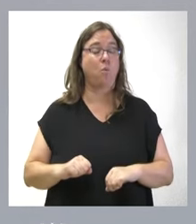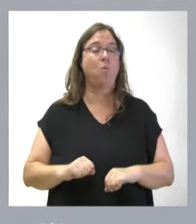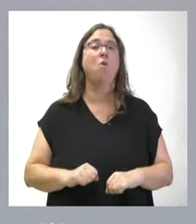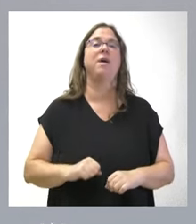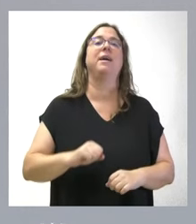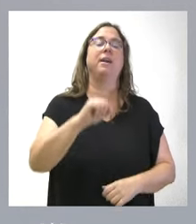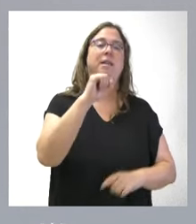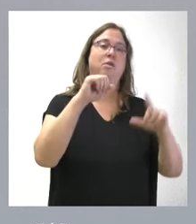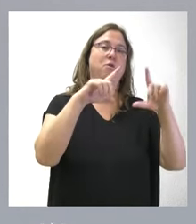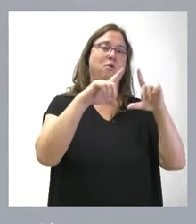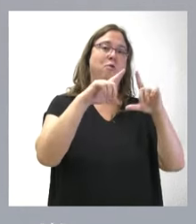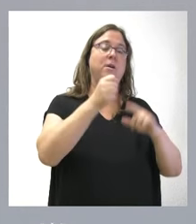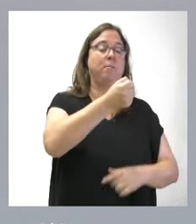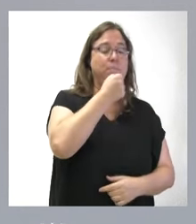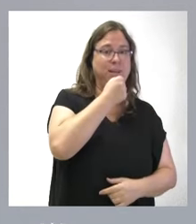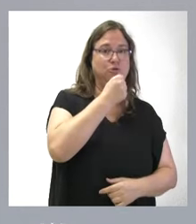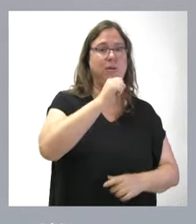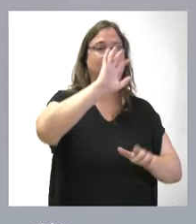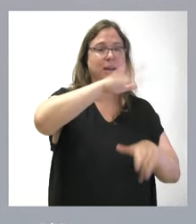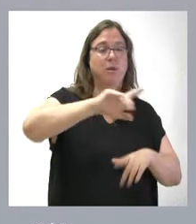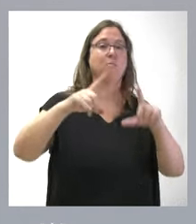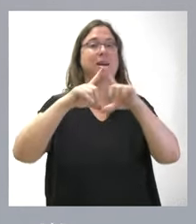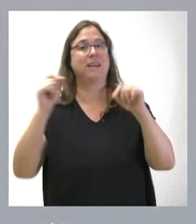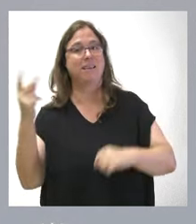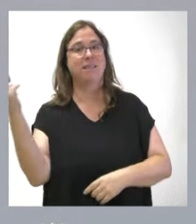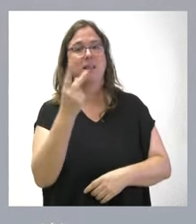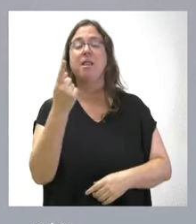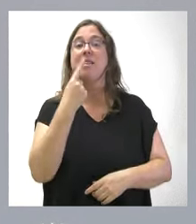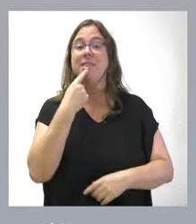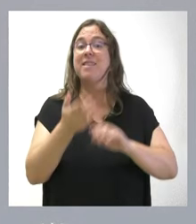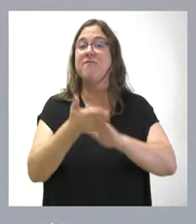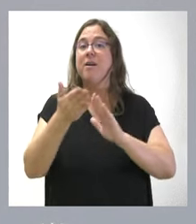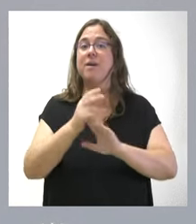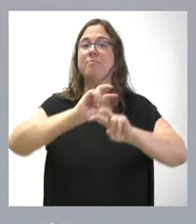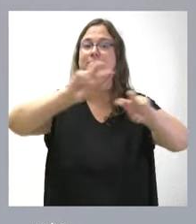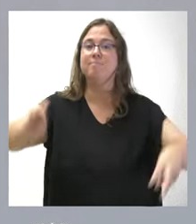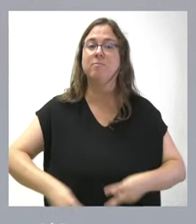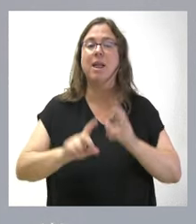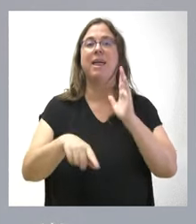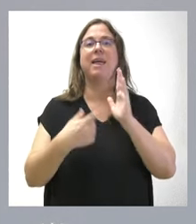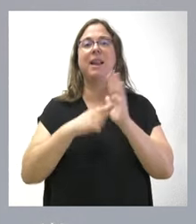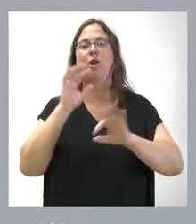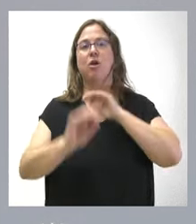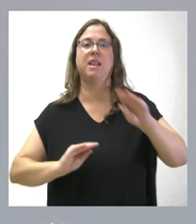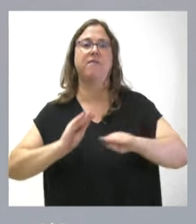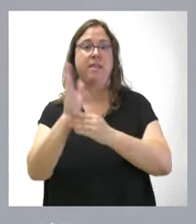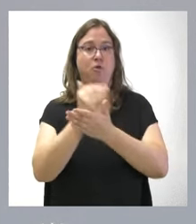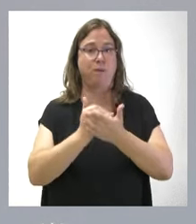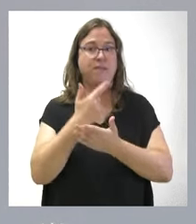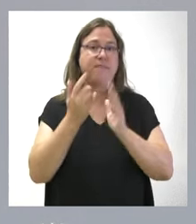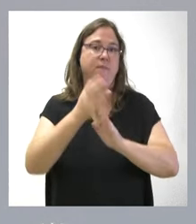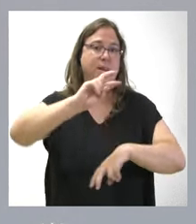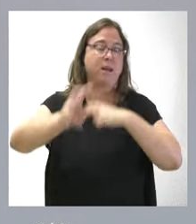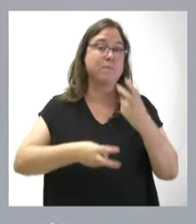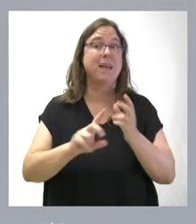Esquerra Republicana de Cataluña se habla de que se cambiará la ley orgánica de financiación de las comunidades autónomas y